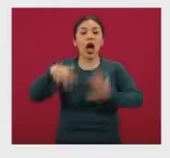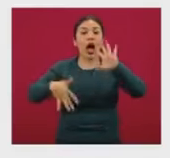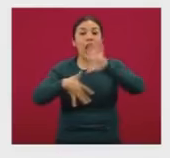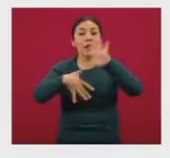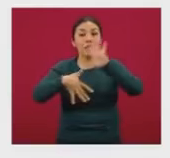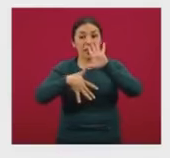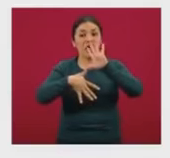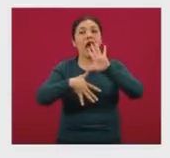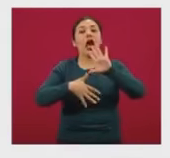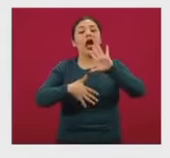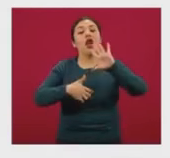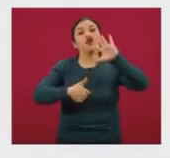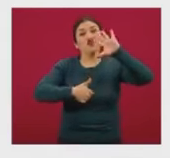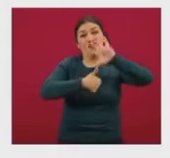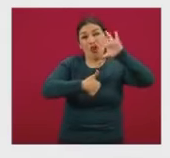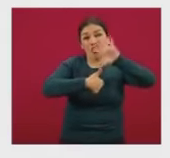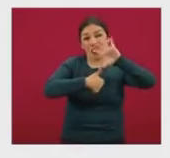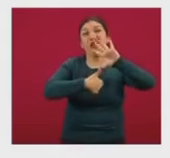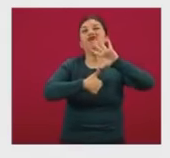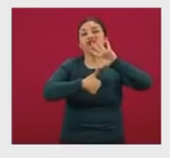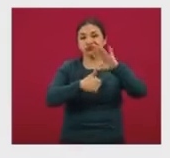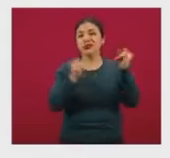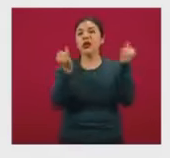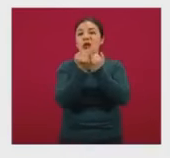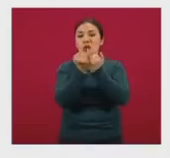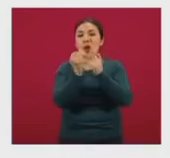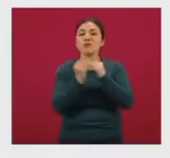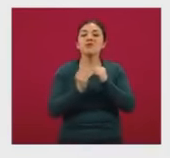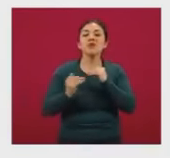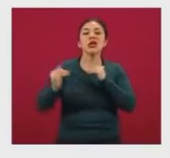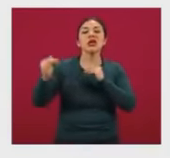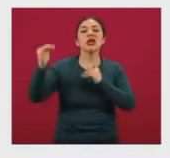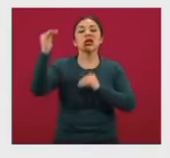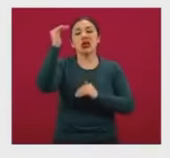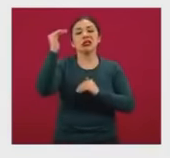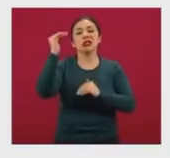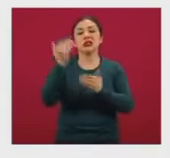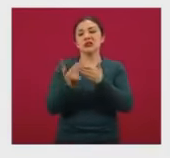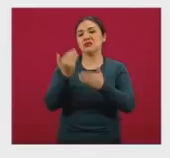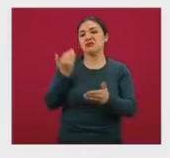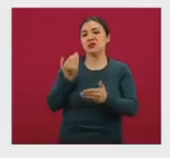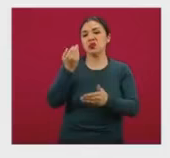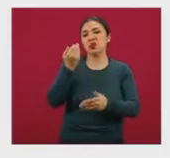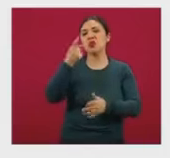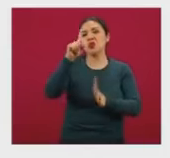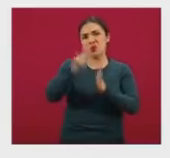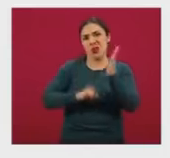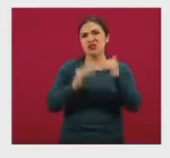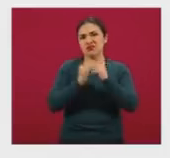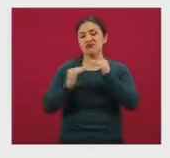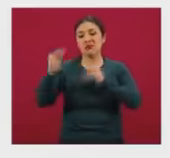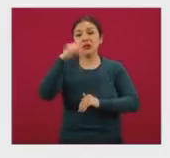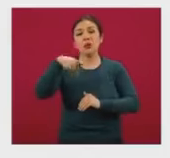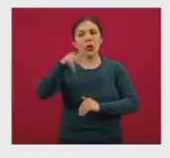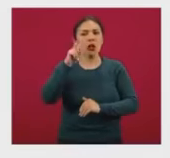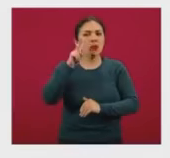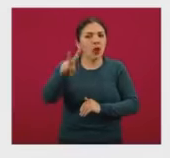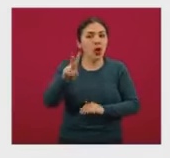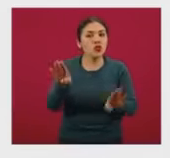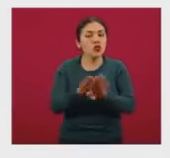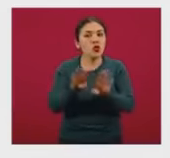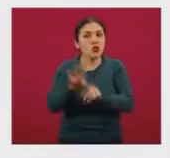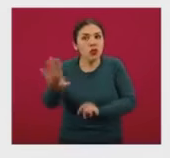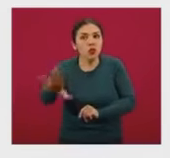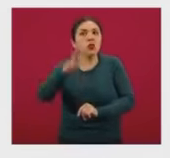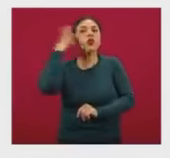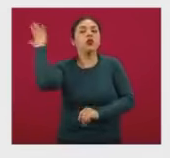Norte, que es la que también ha presentado un incremento en el último mes, pero si vemos la tendencia y la velocidad